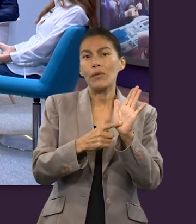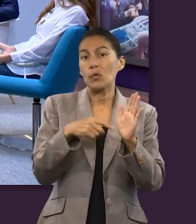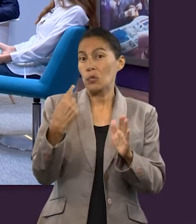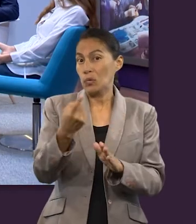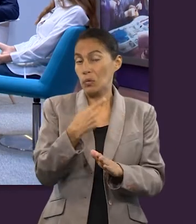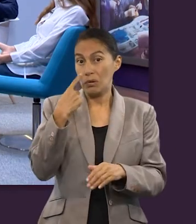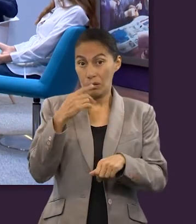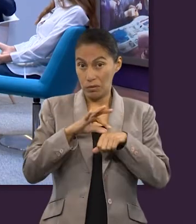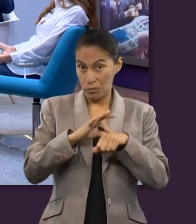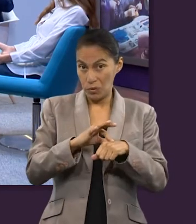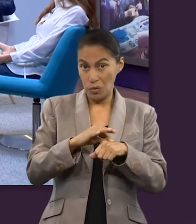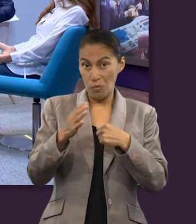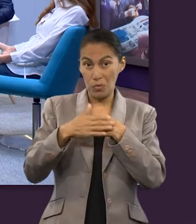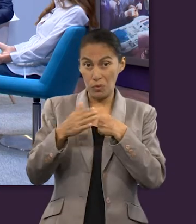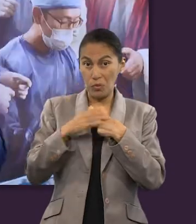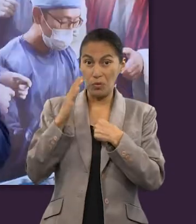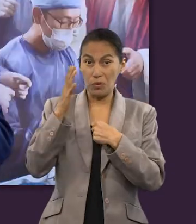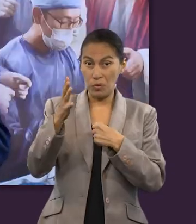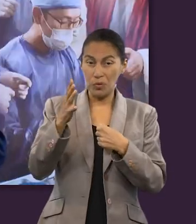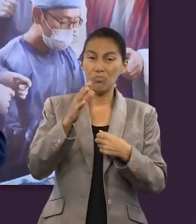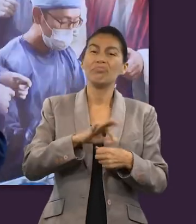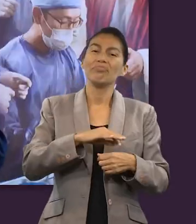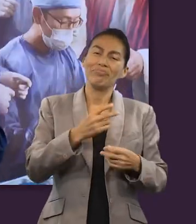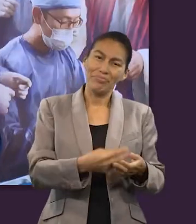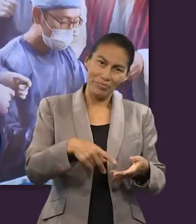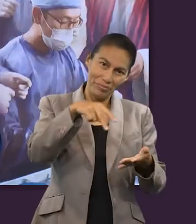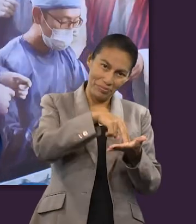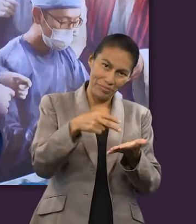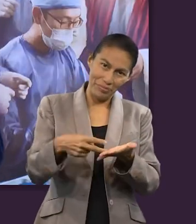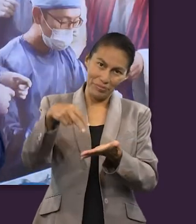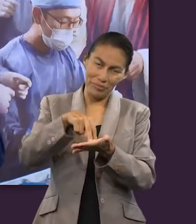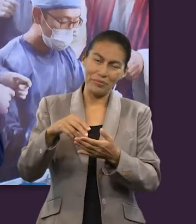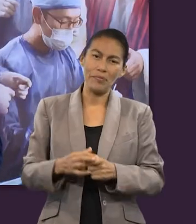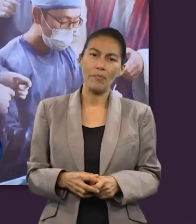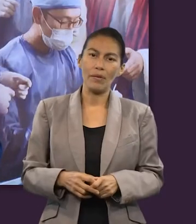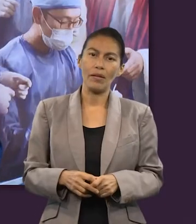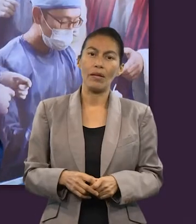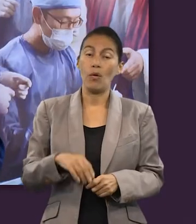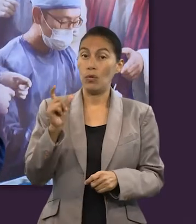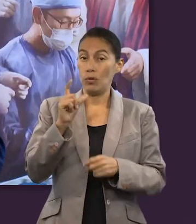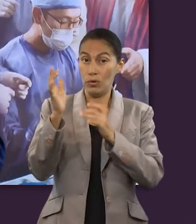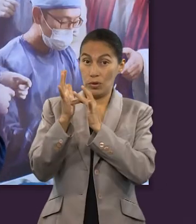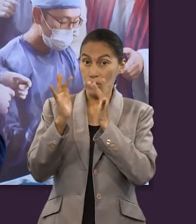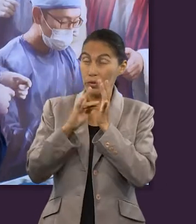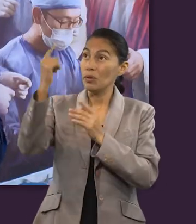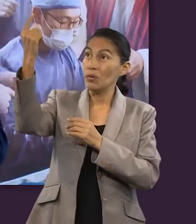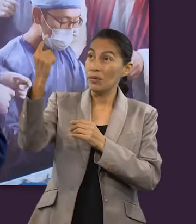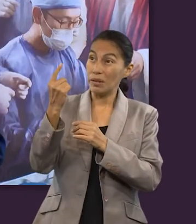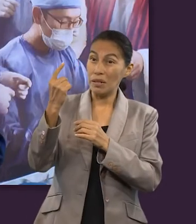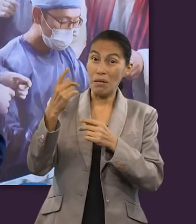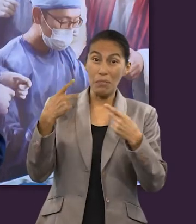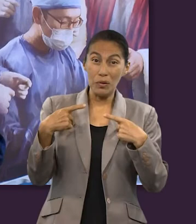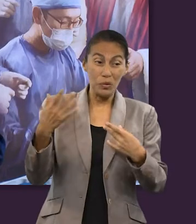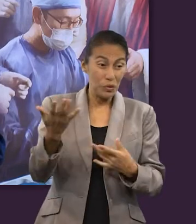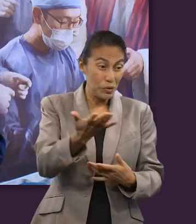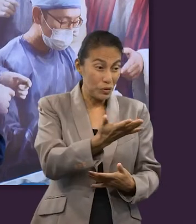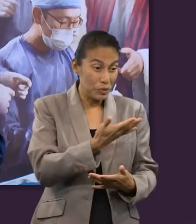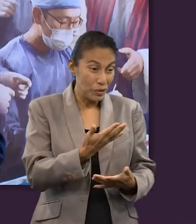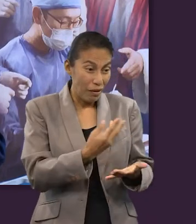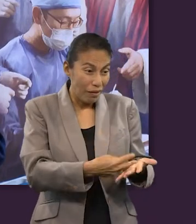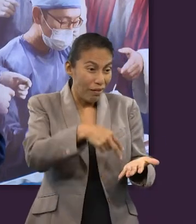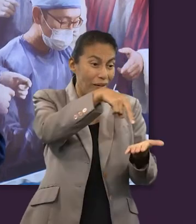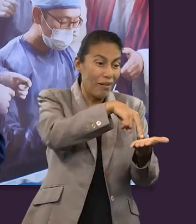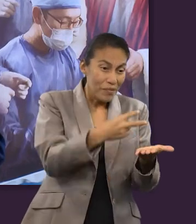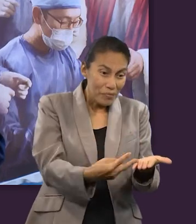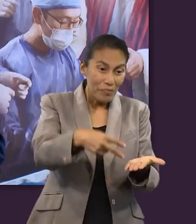una resurrección que va a pasar más adelante. Y en la resurrección final, durante el retorno de Jesús, pues las